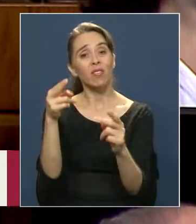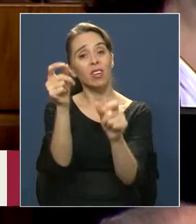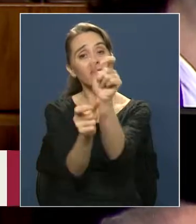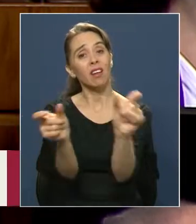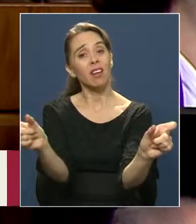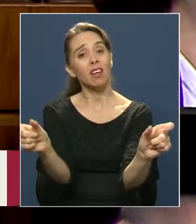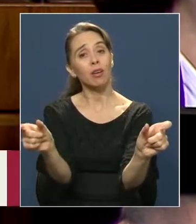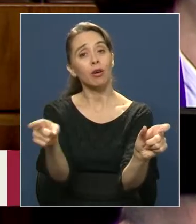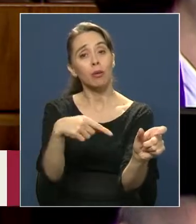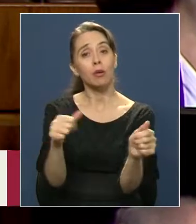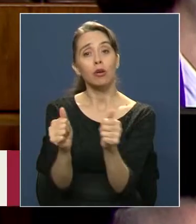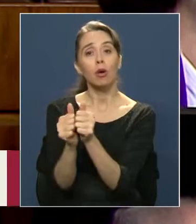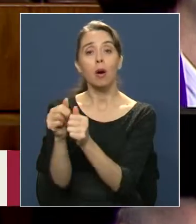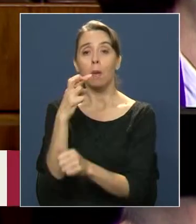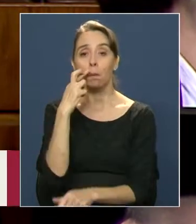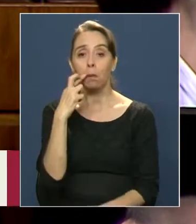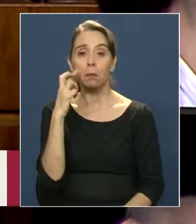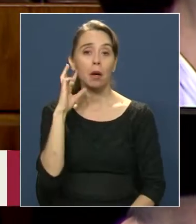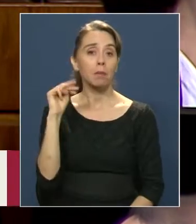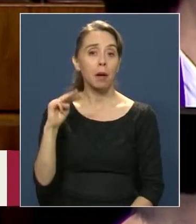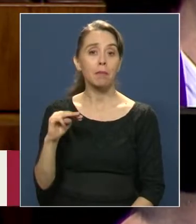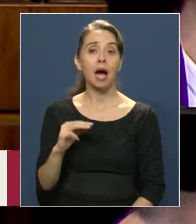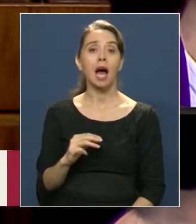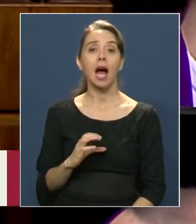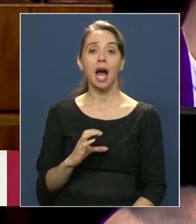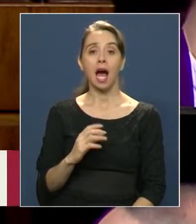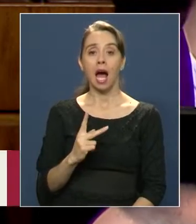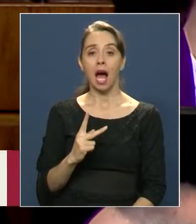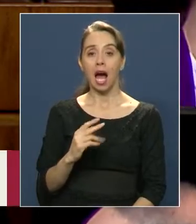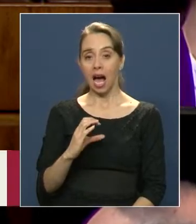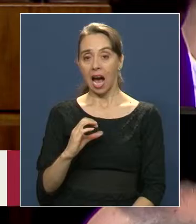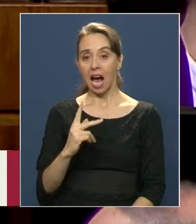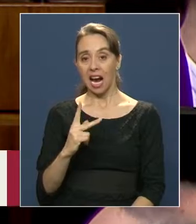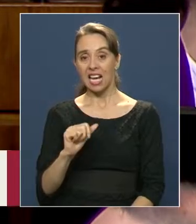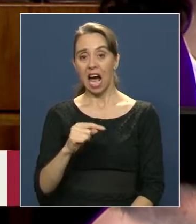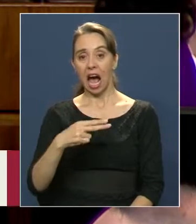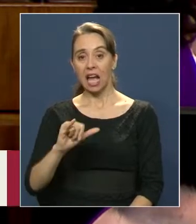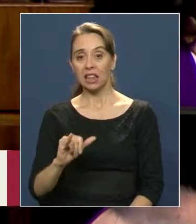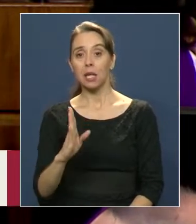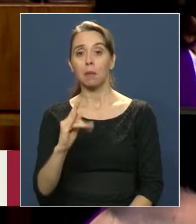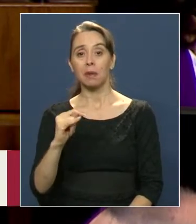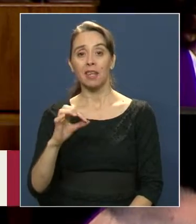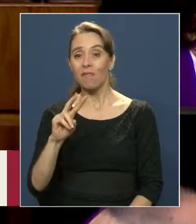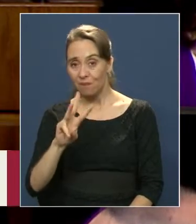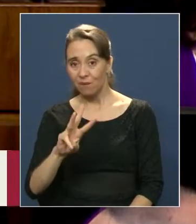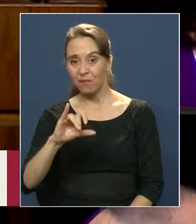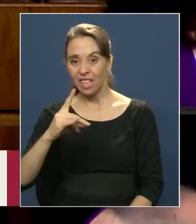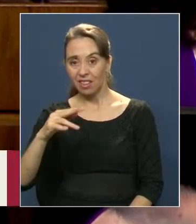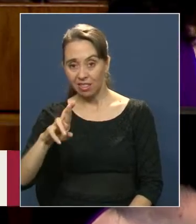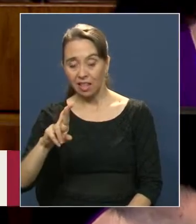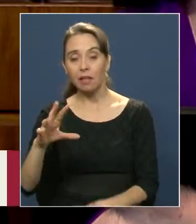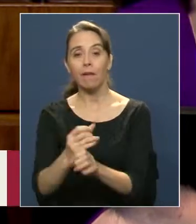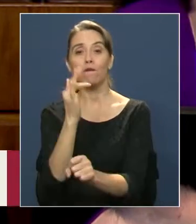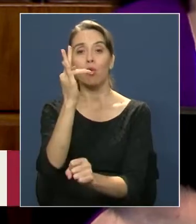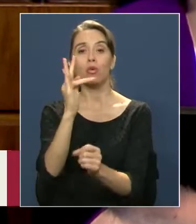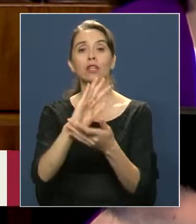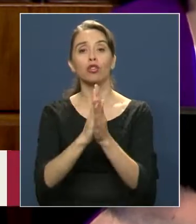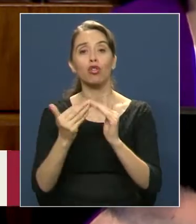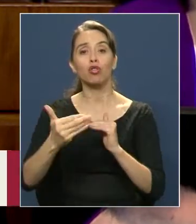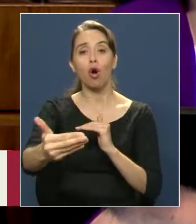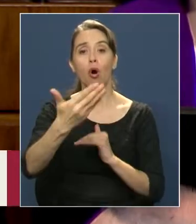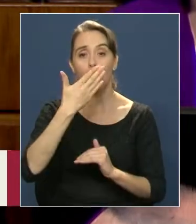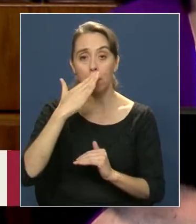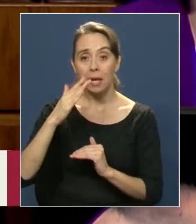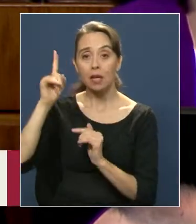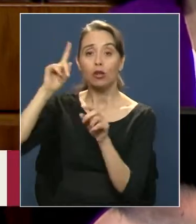el padre, la madre de Kathy Vinter y con la Fundación Todo Mejora en la Tribuna, a quienes quiero saludar explícitamente y con quienes